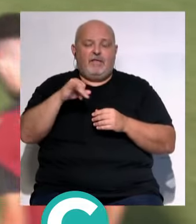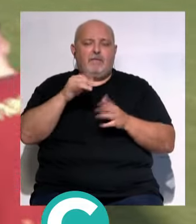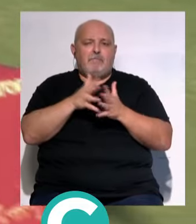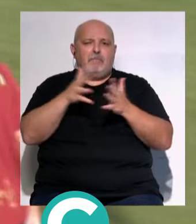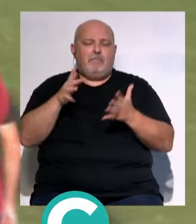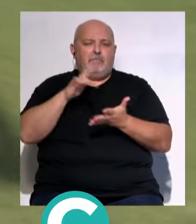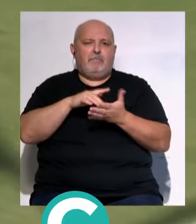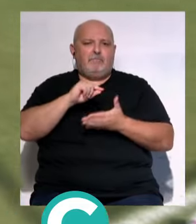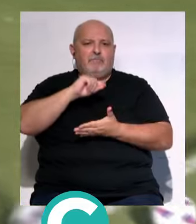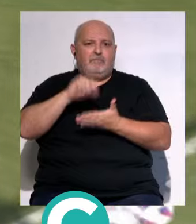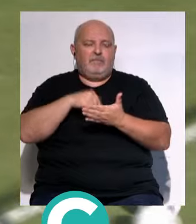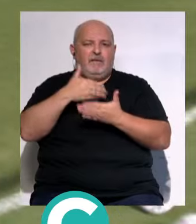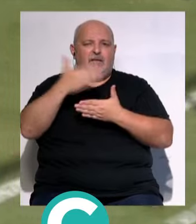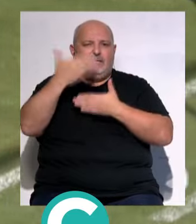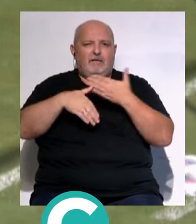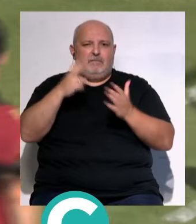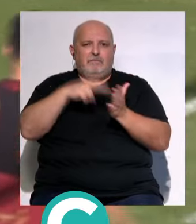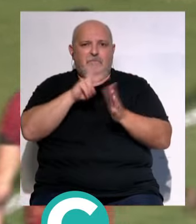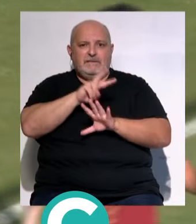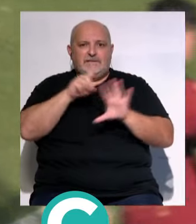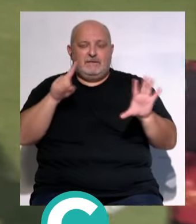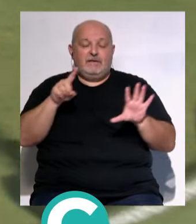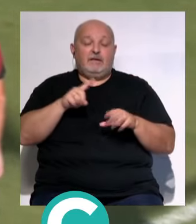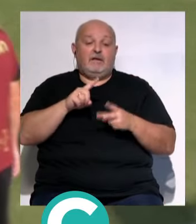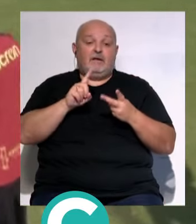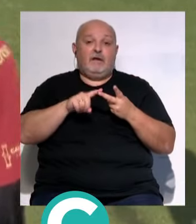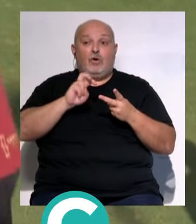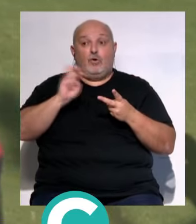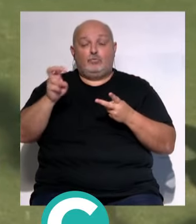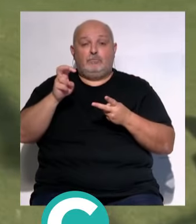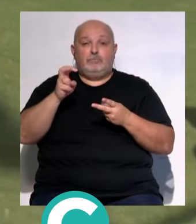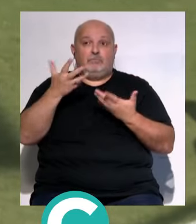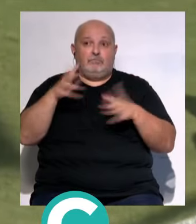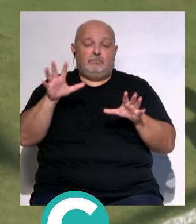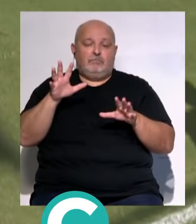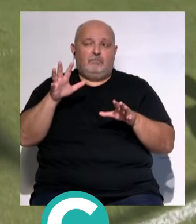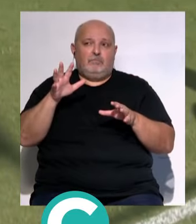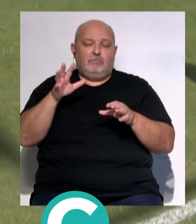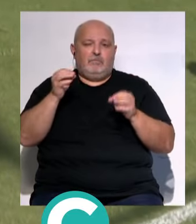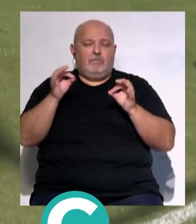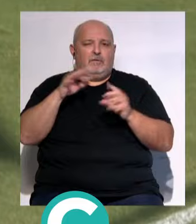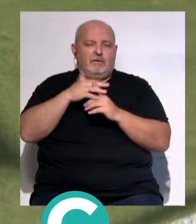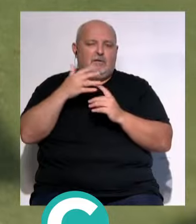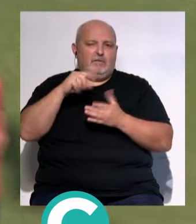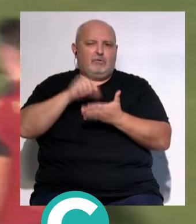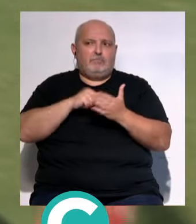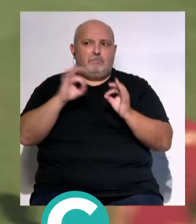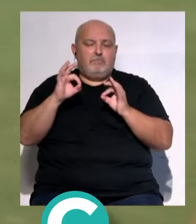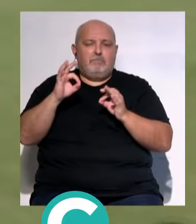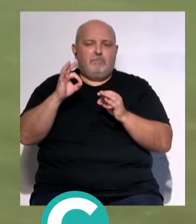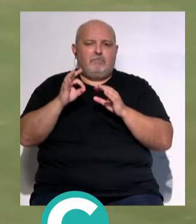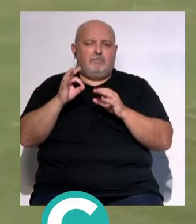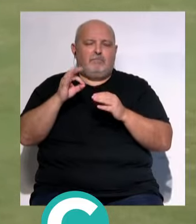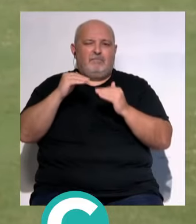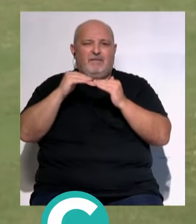ampliaba su vinculación... ...hasta el 2026... ...y el último en hacerlo... ...a pesar de liberar situación contractual... ...por